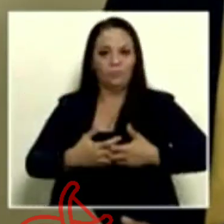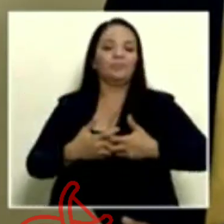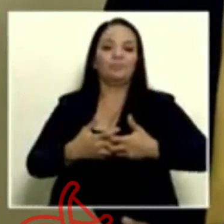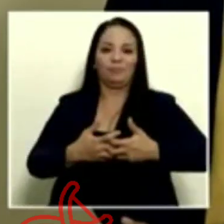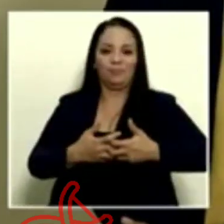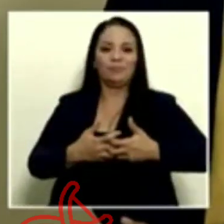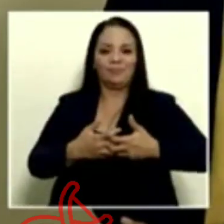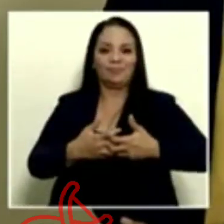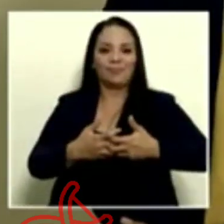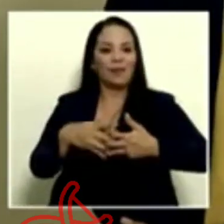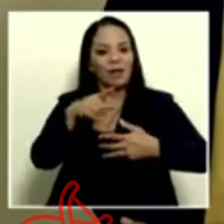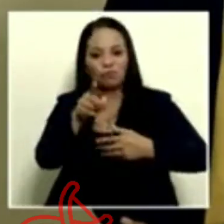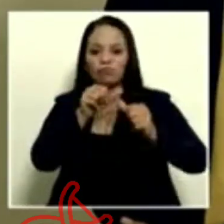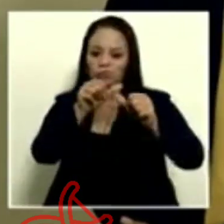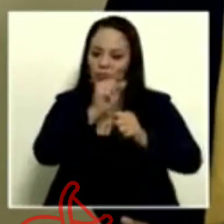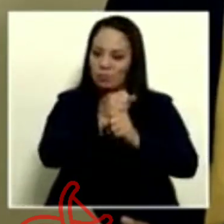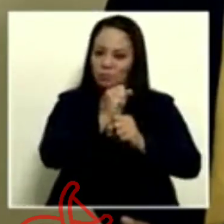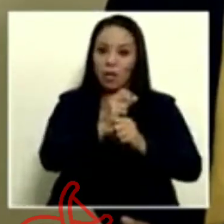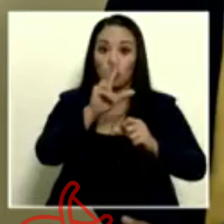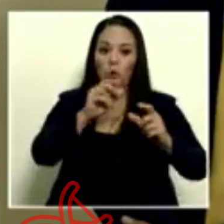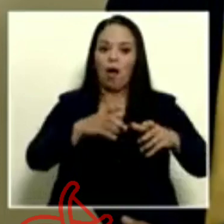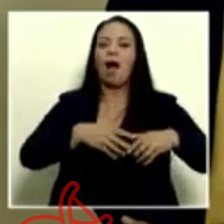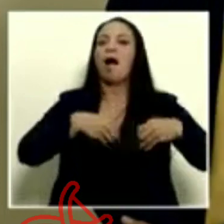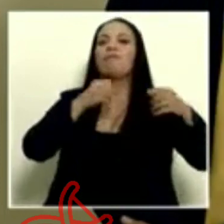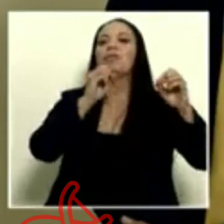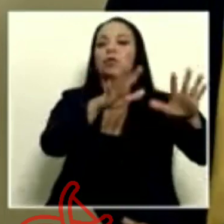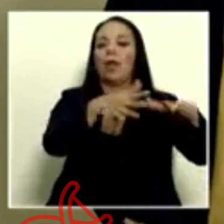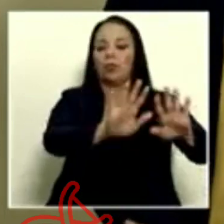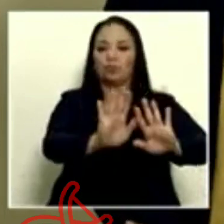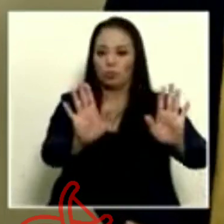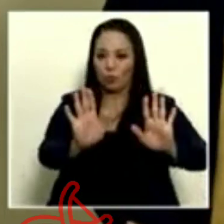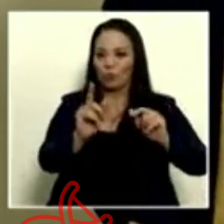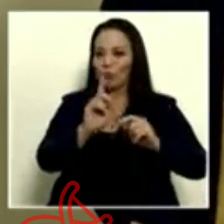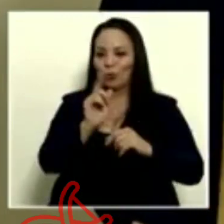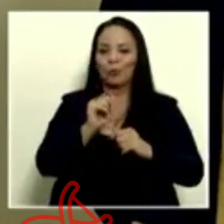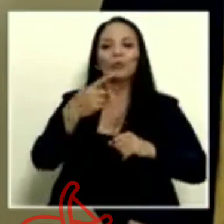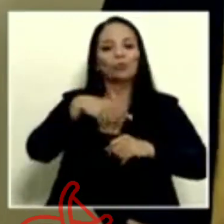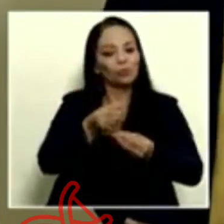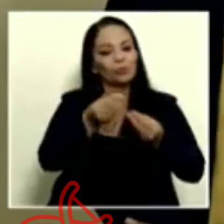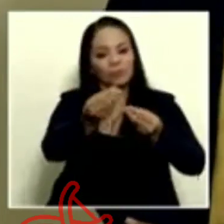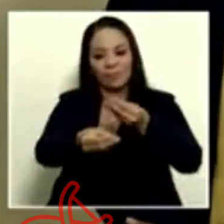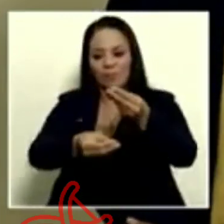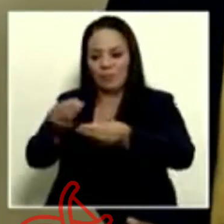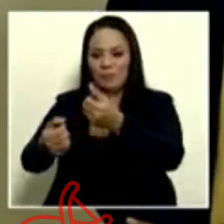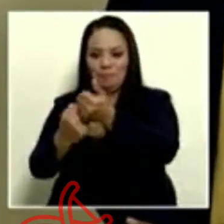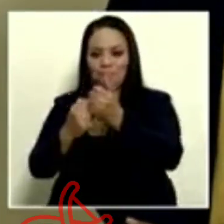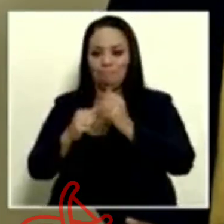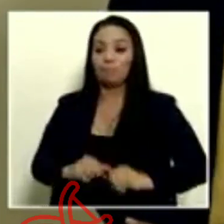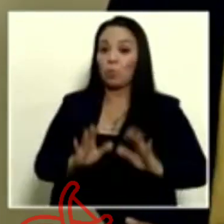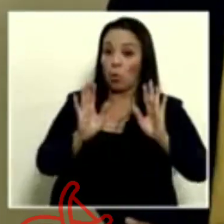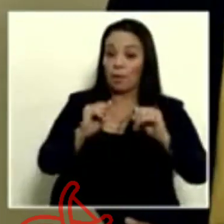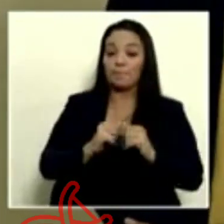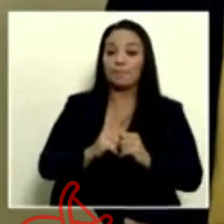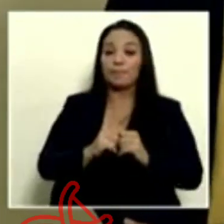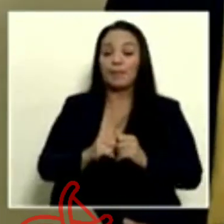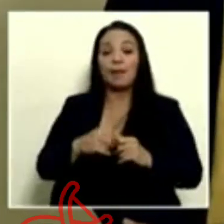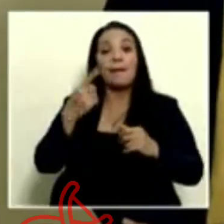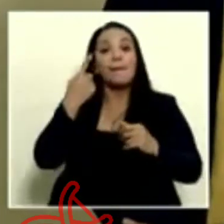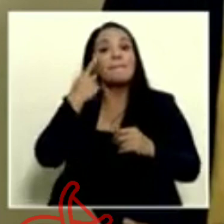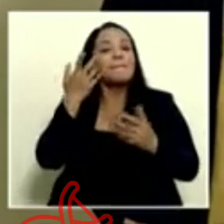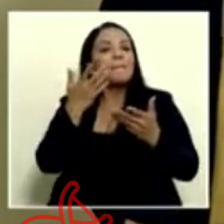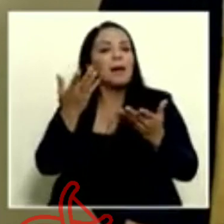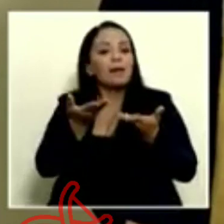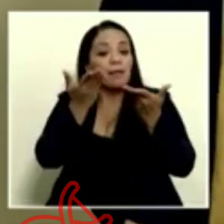abandonados. Obviamente, para poder hacer eso, se ocupa una ley de la República.